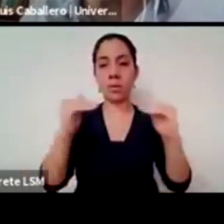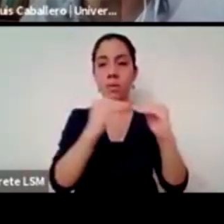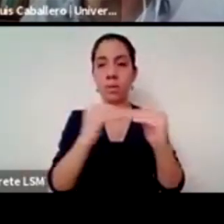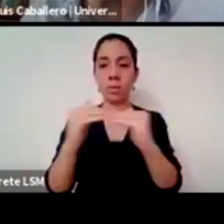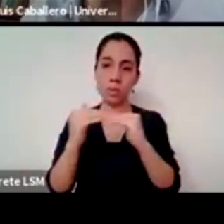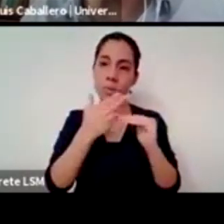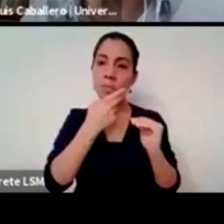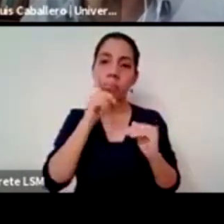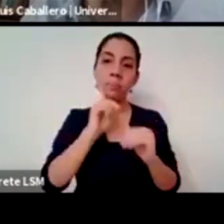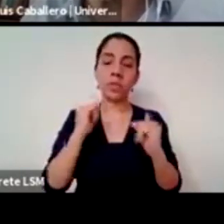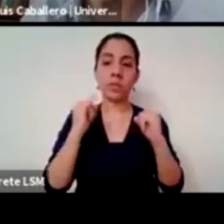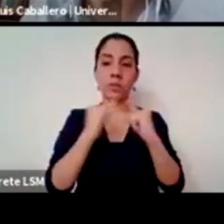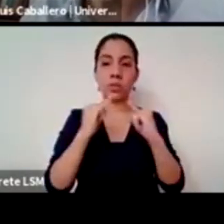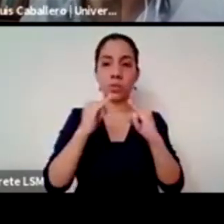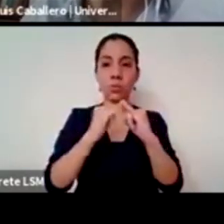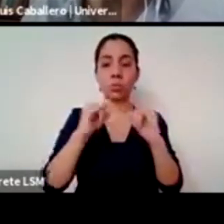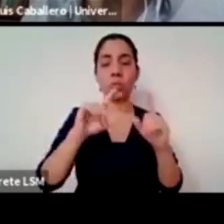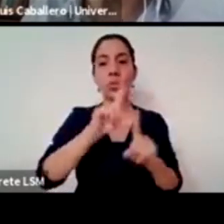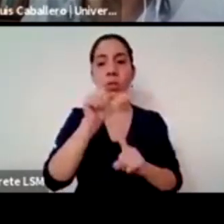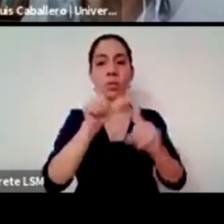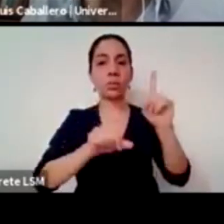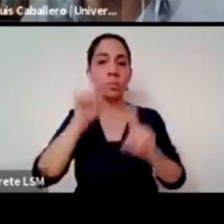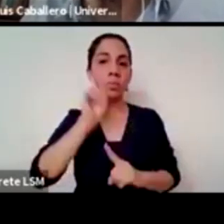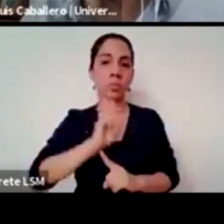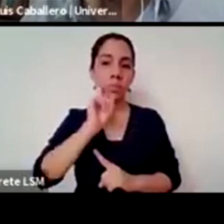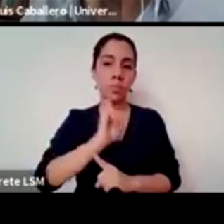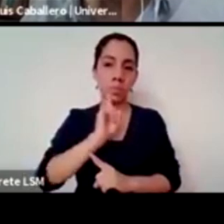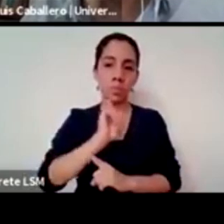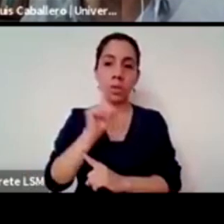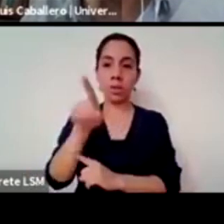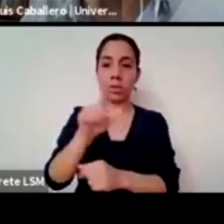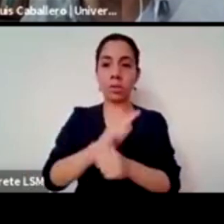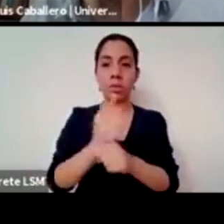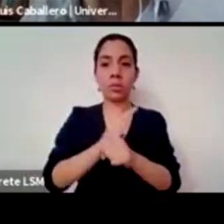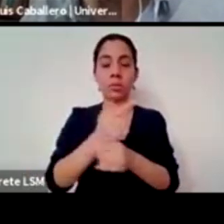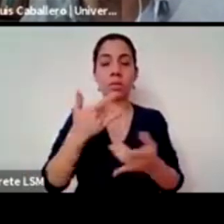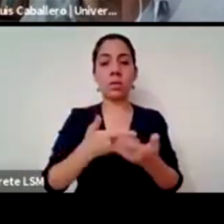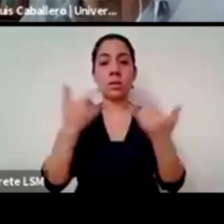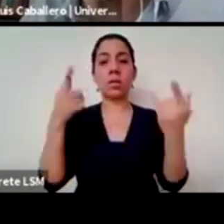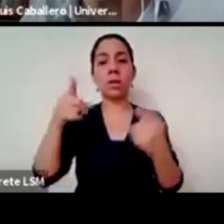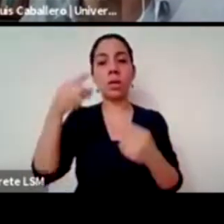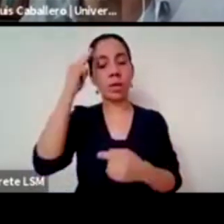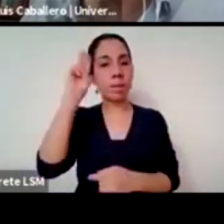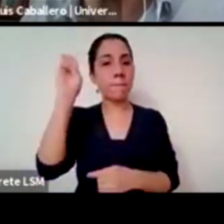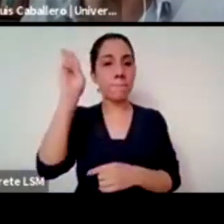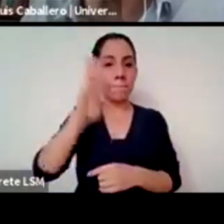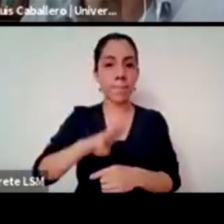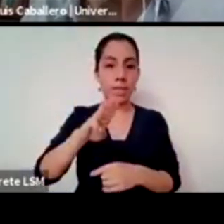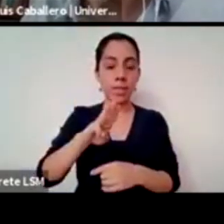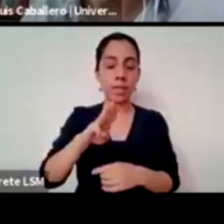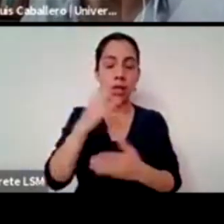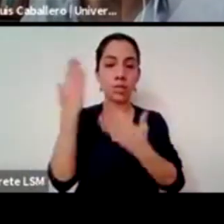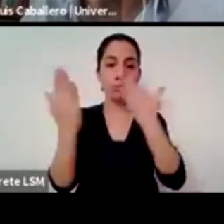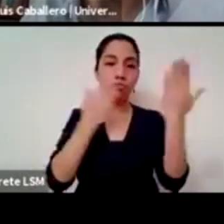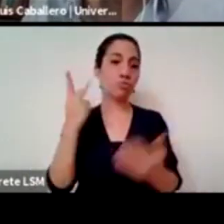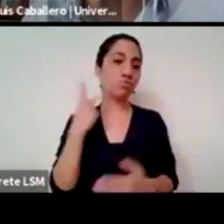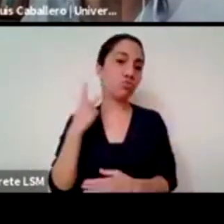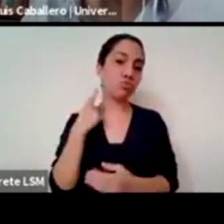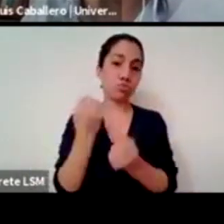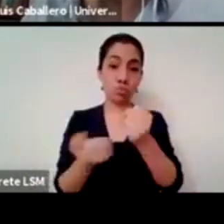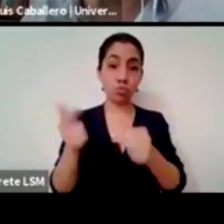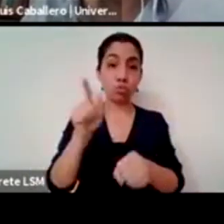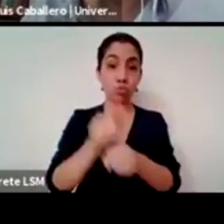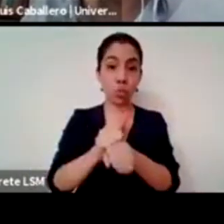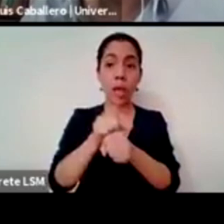instituto nacional de las mujeres licenciada en historia y maestra en estudios políticos y sociales ha trabajado en